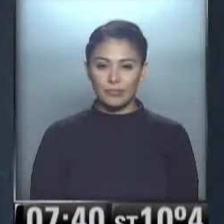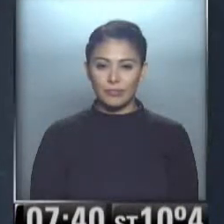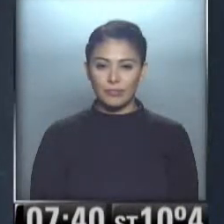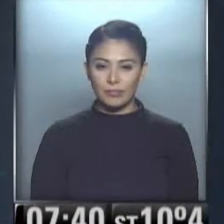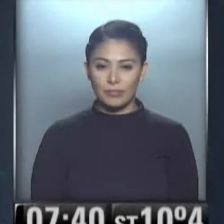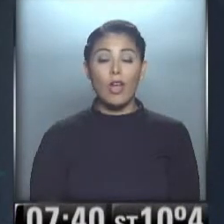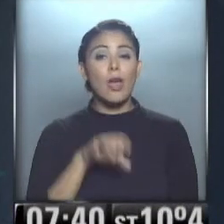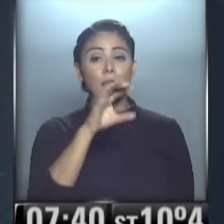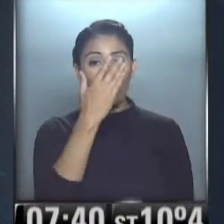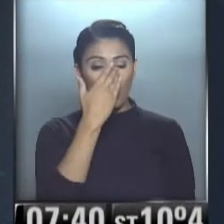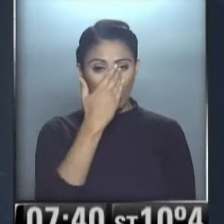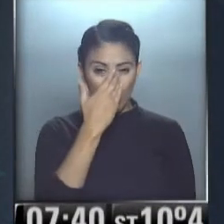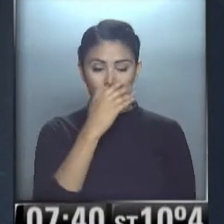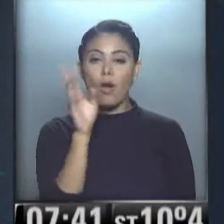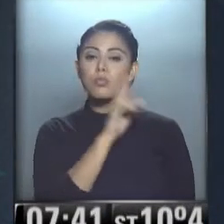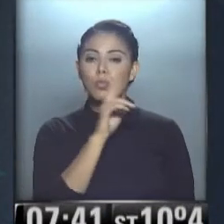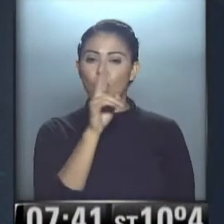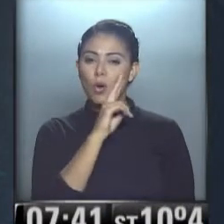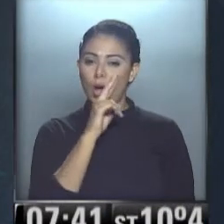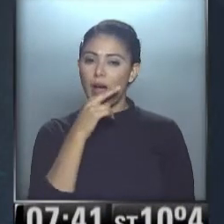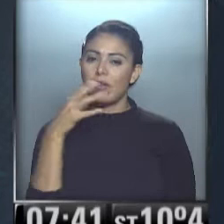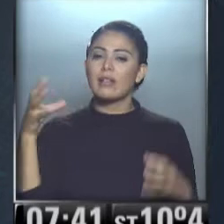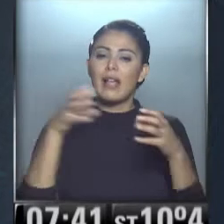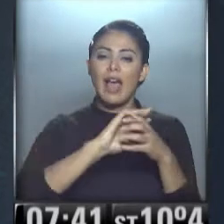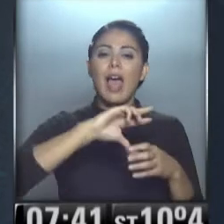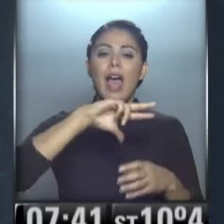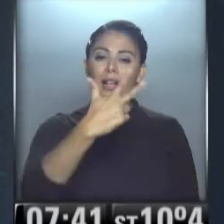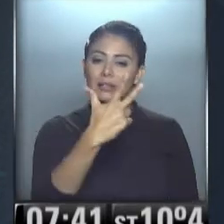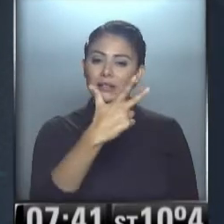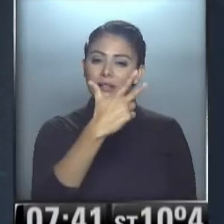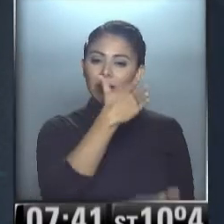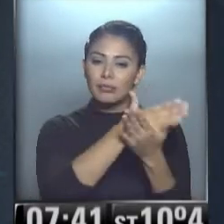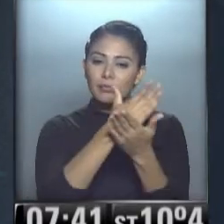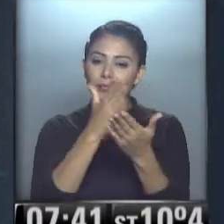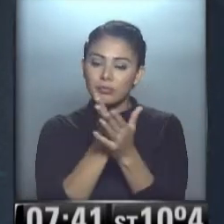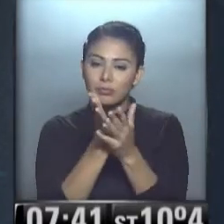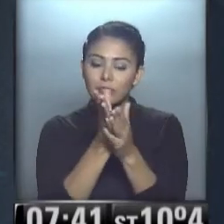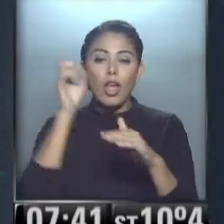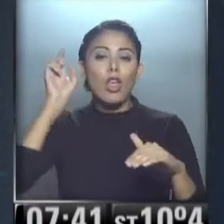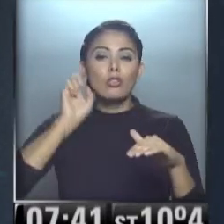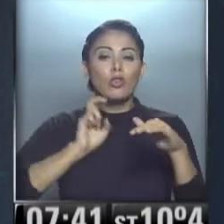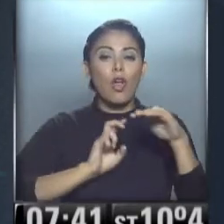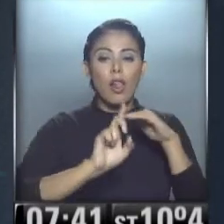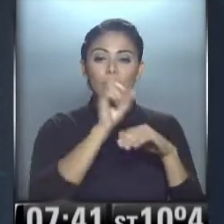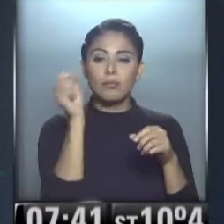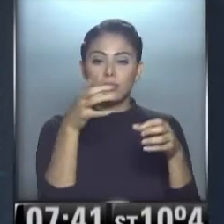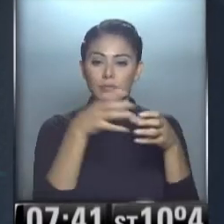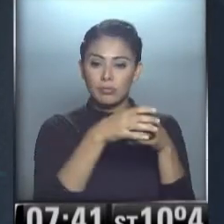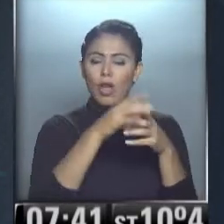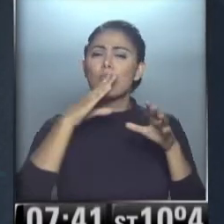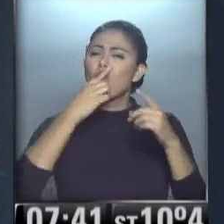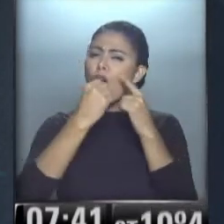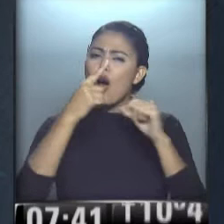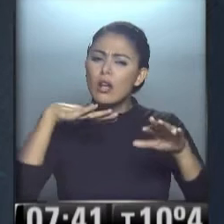Nos ubicamos en Córdoba, las mujeres que conducen las tres líneas de trolebuces de la capital cordobesa realizaron una